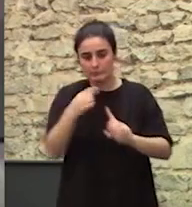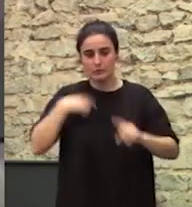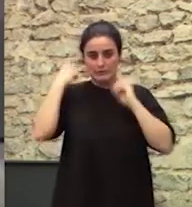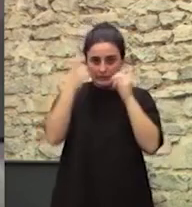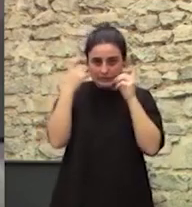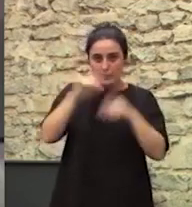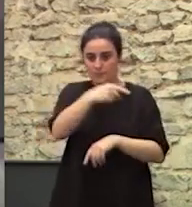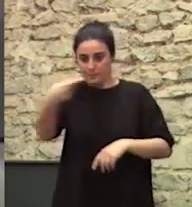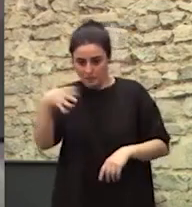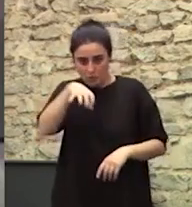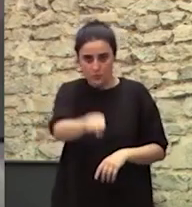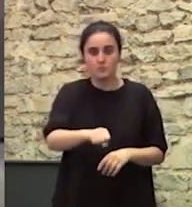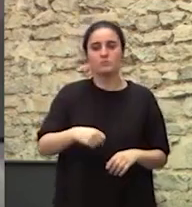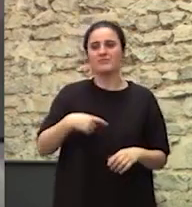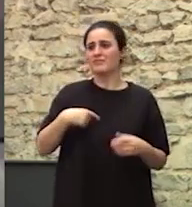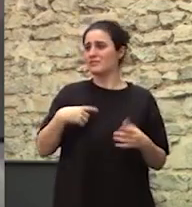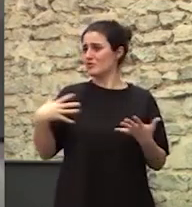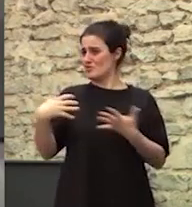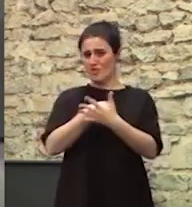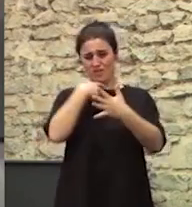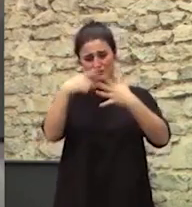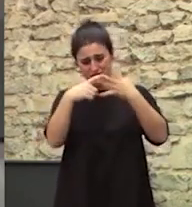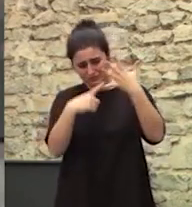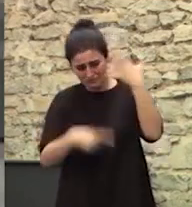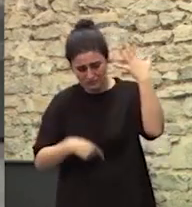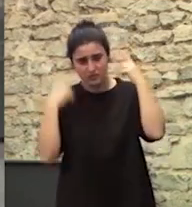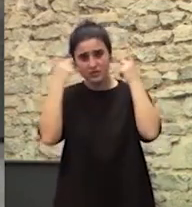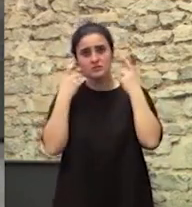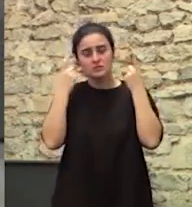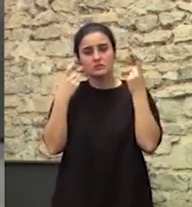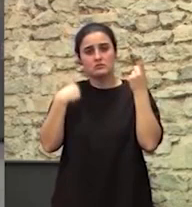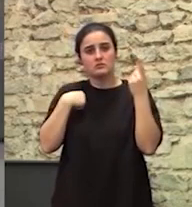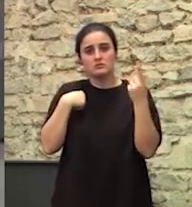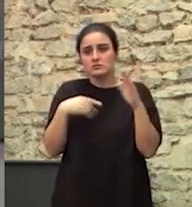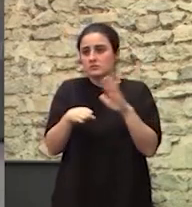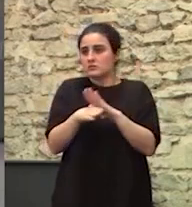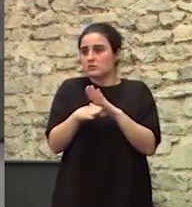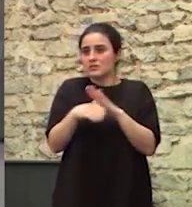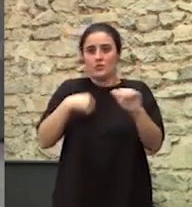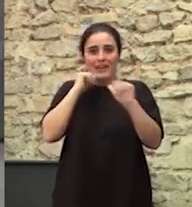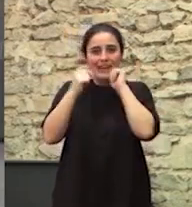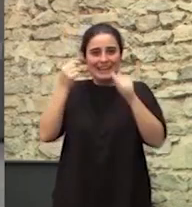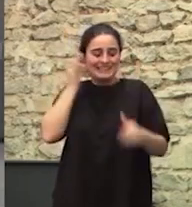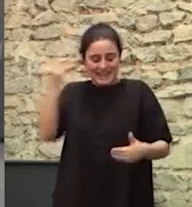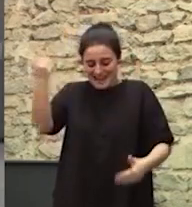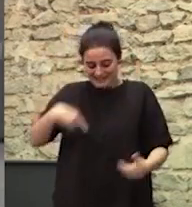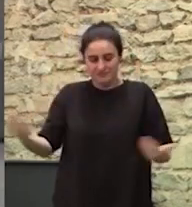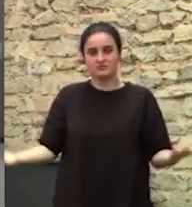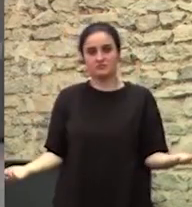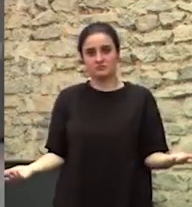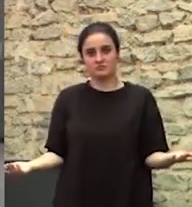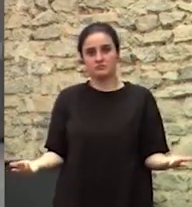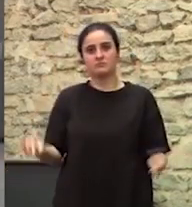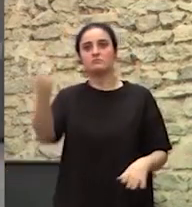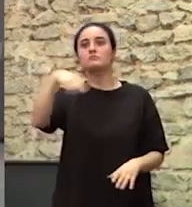intentado comprarme un piso Lo he intentado todo Pero sigo siendo la gitana Vosotras